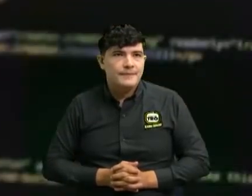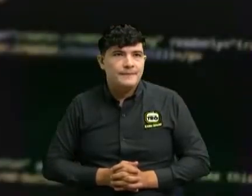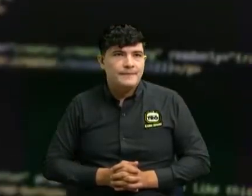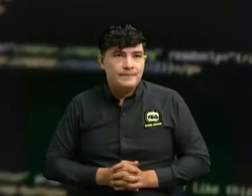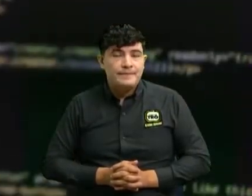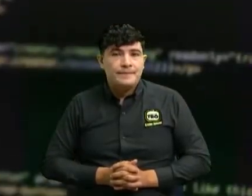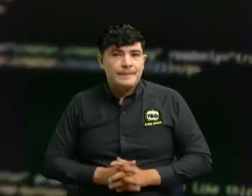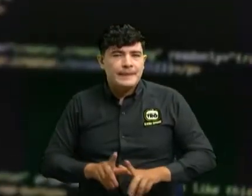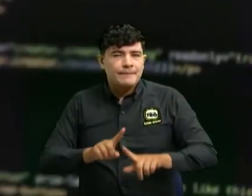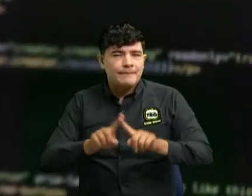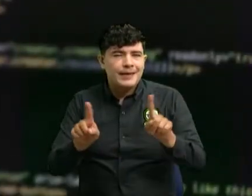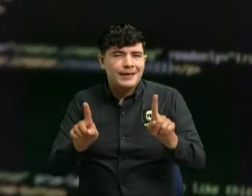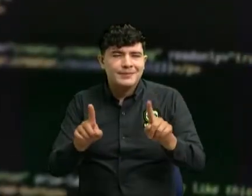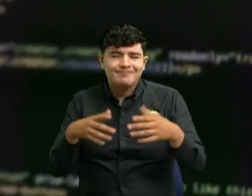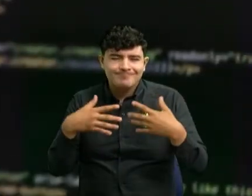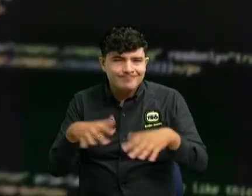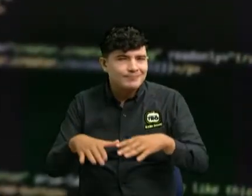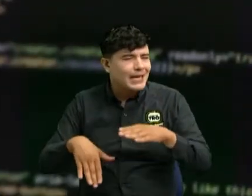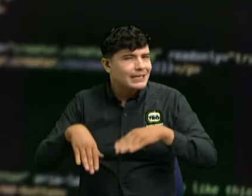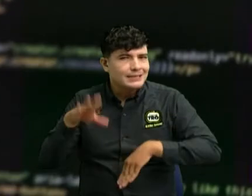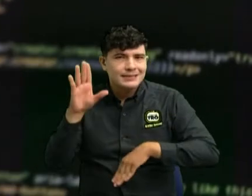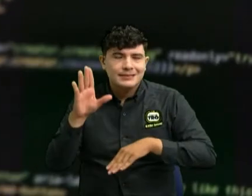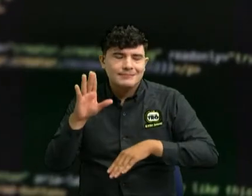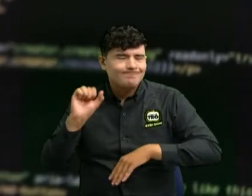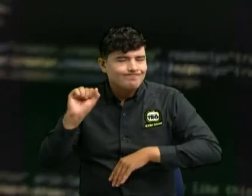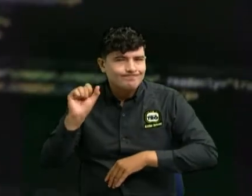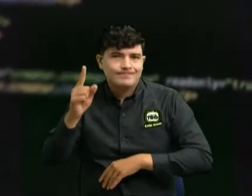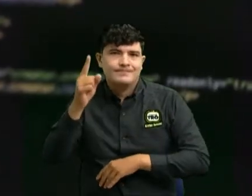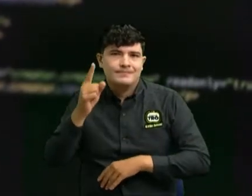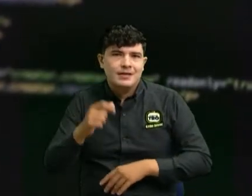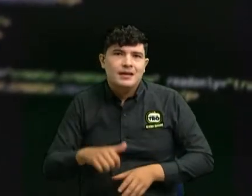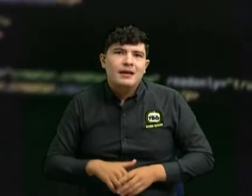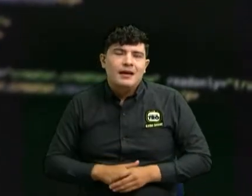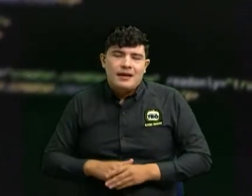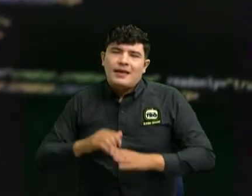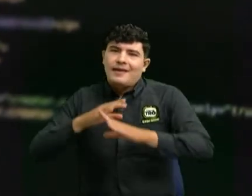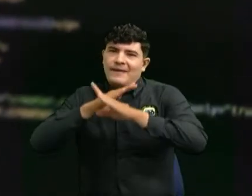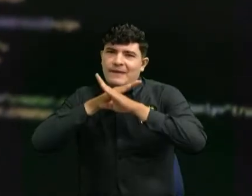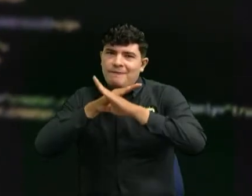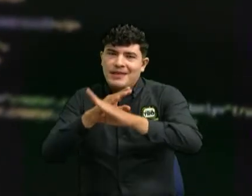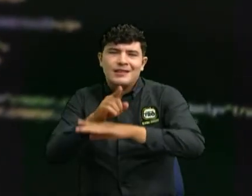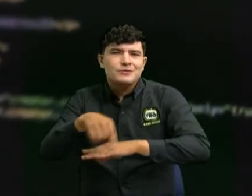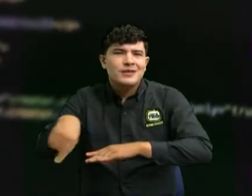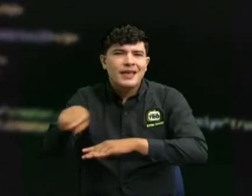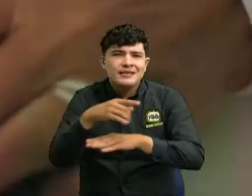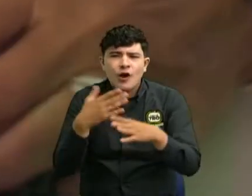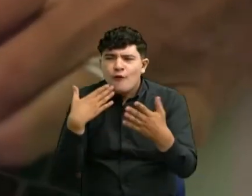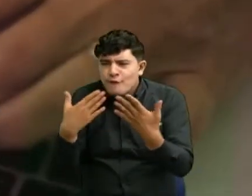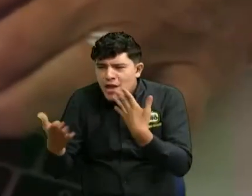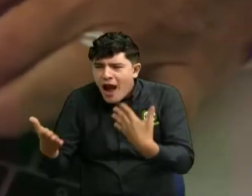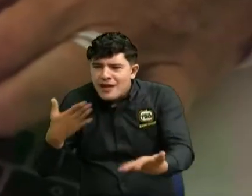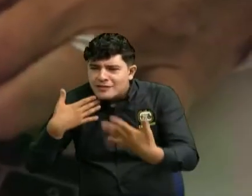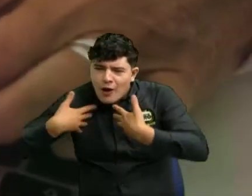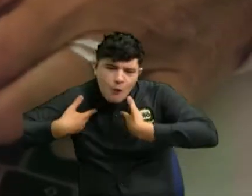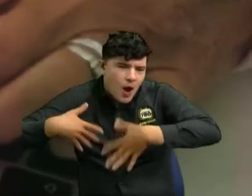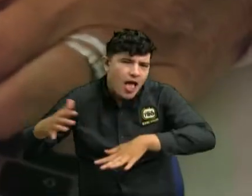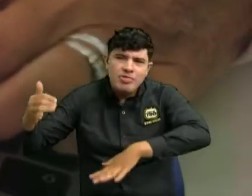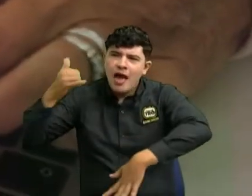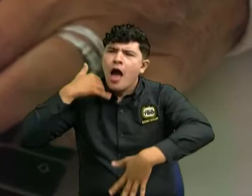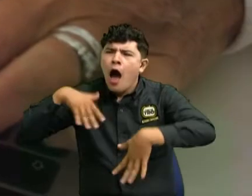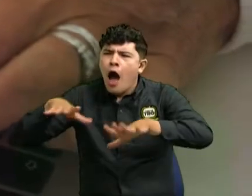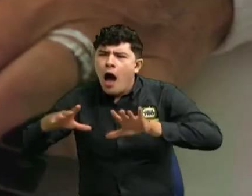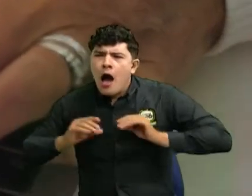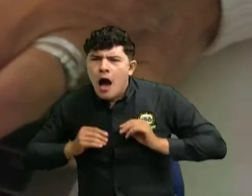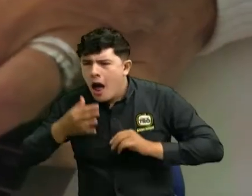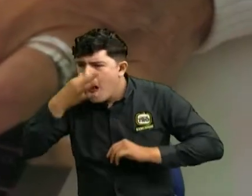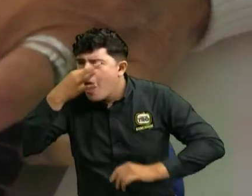pero ante todo prevención prevención hay que ser desconfiados ese es el llamado a toda la gente que